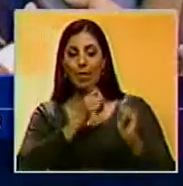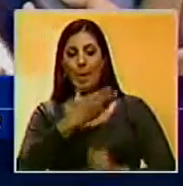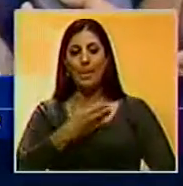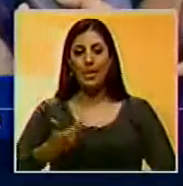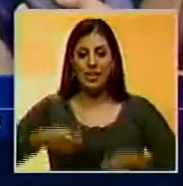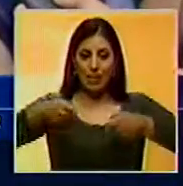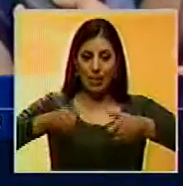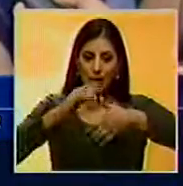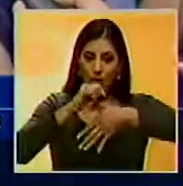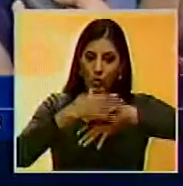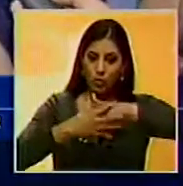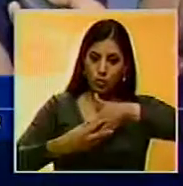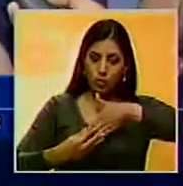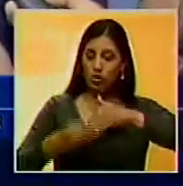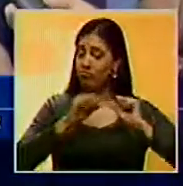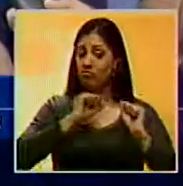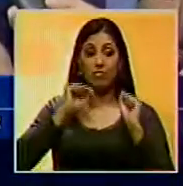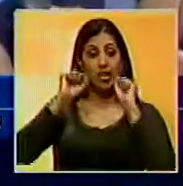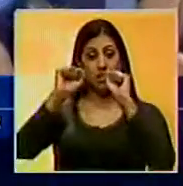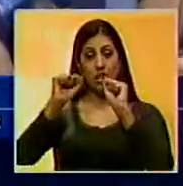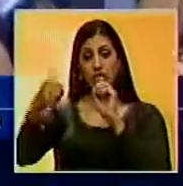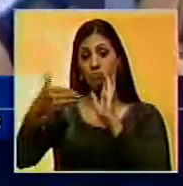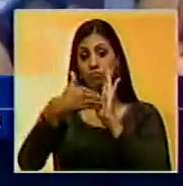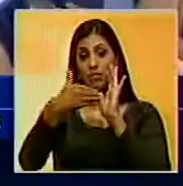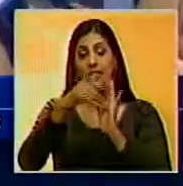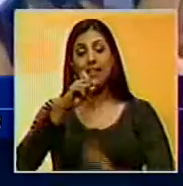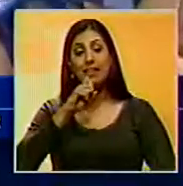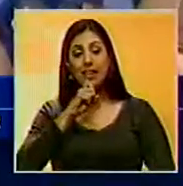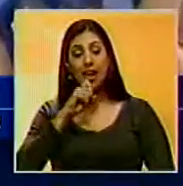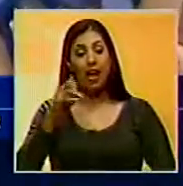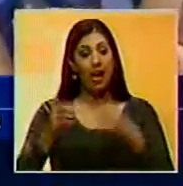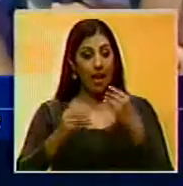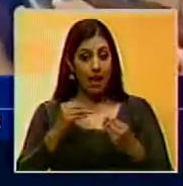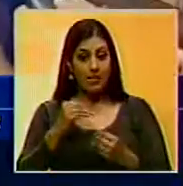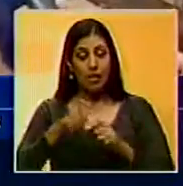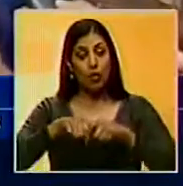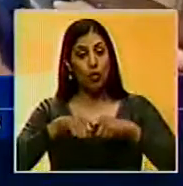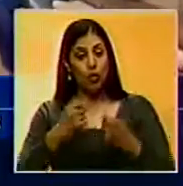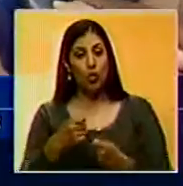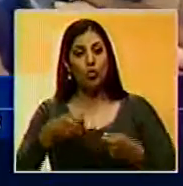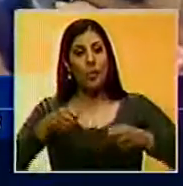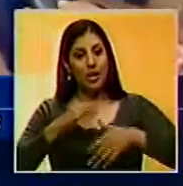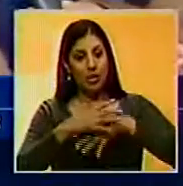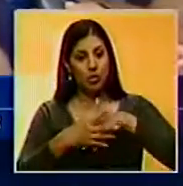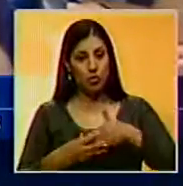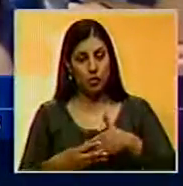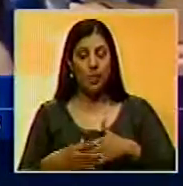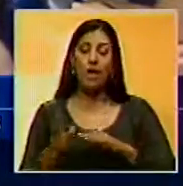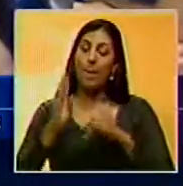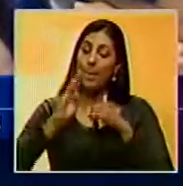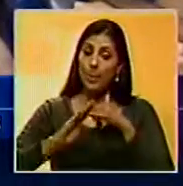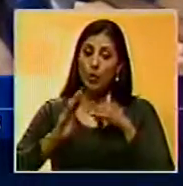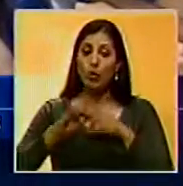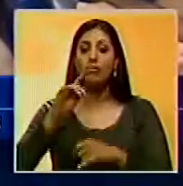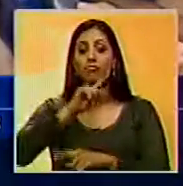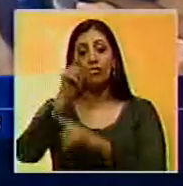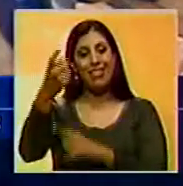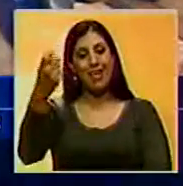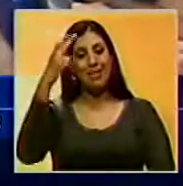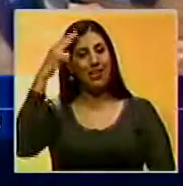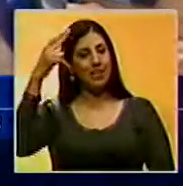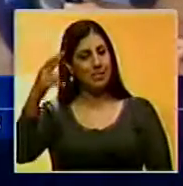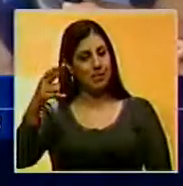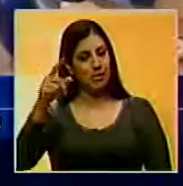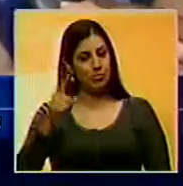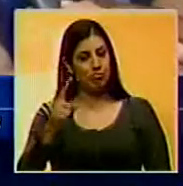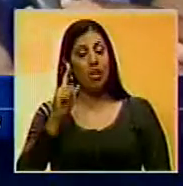-témpore de Mercosur, rechaza las agresiones que pretenden implosionar y destruir el Mercosur. Por último, exige respeto y